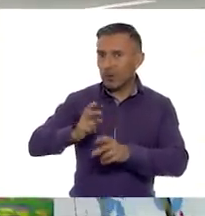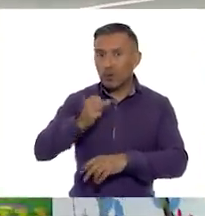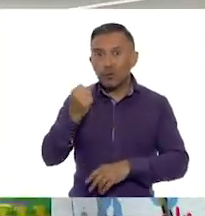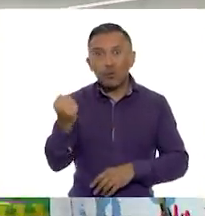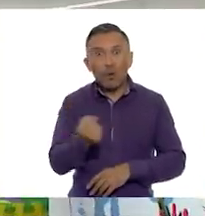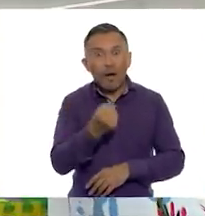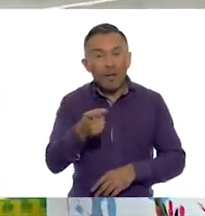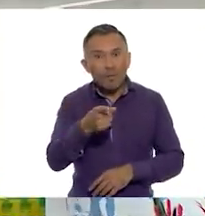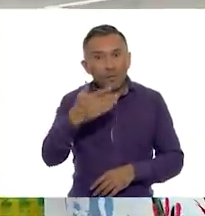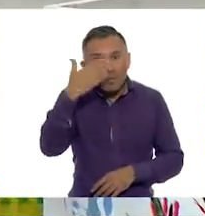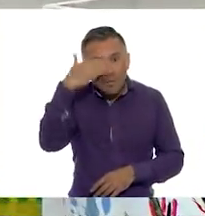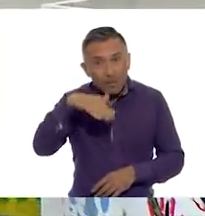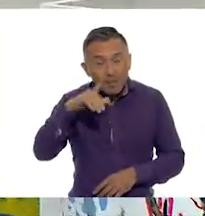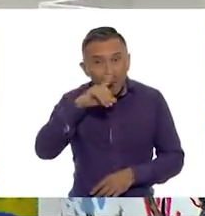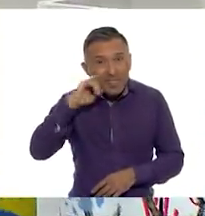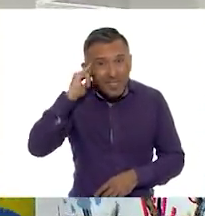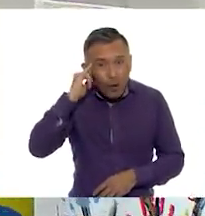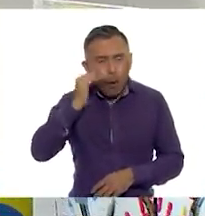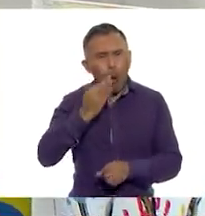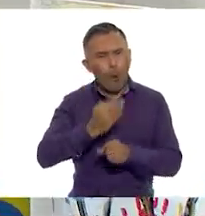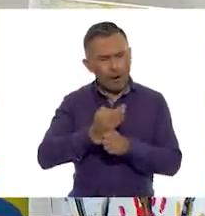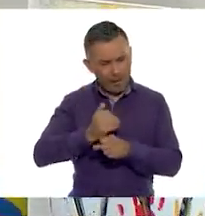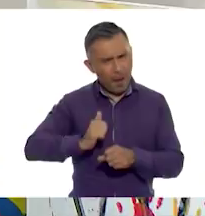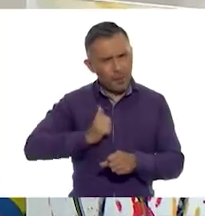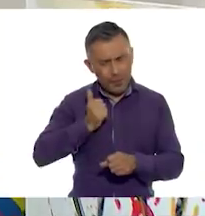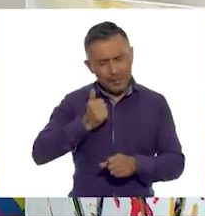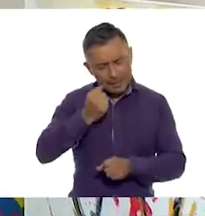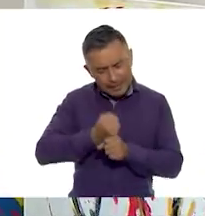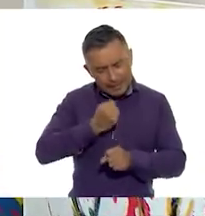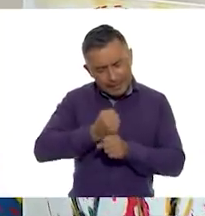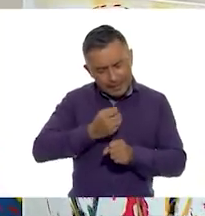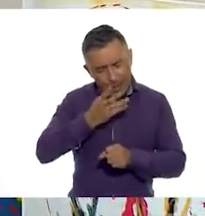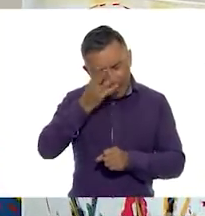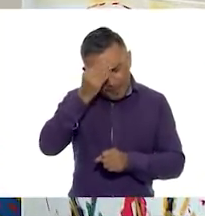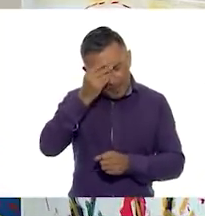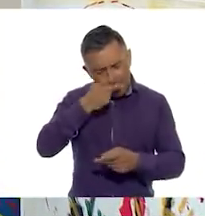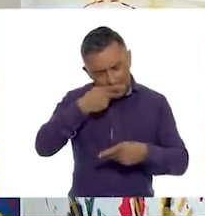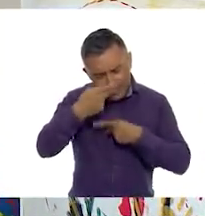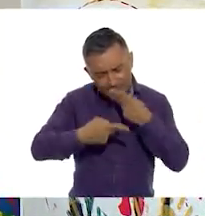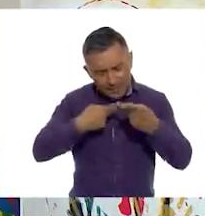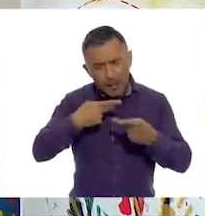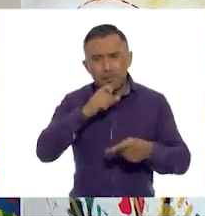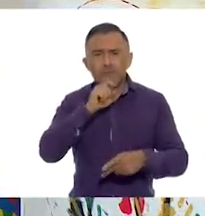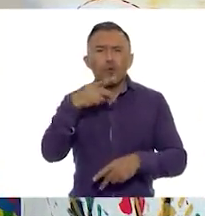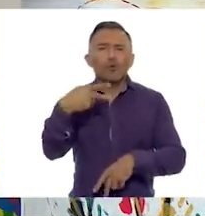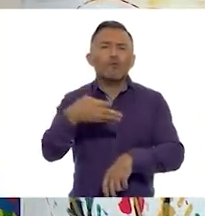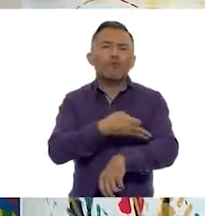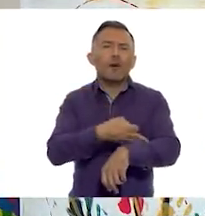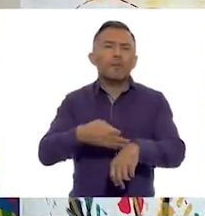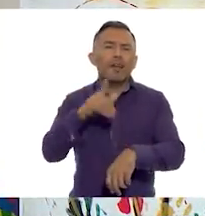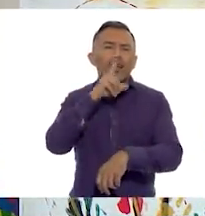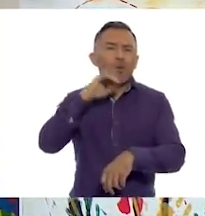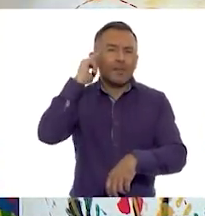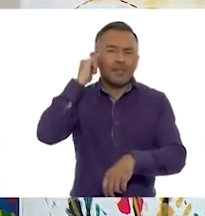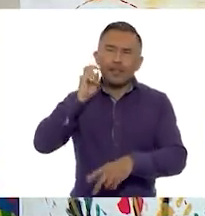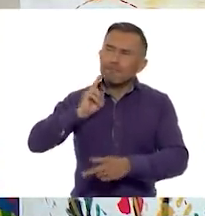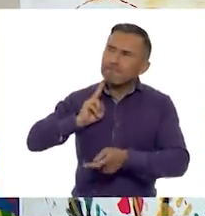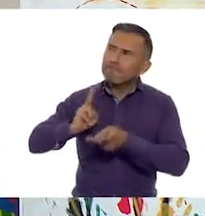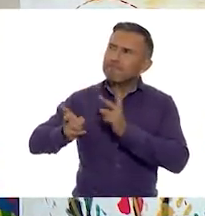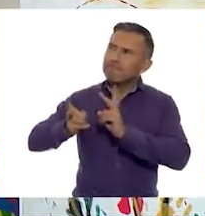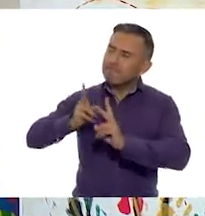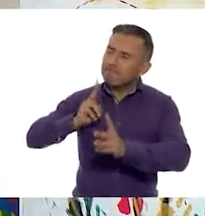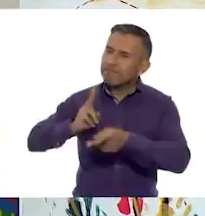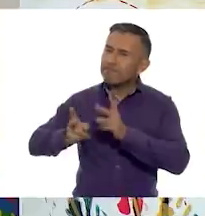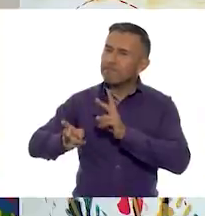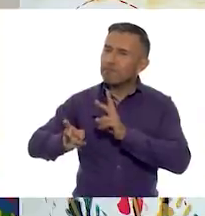lengua indígena, aprovecha también este momento para practicarla y platica en tu familia, en tu lengua materna. Por hoy hemos terminado